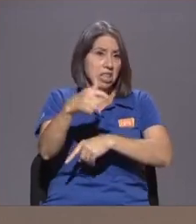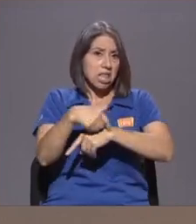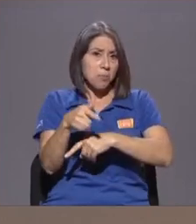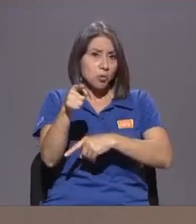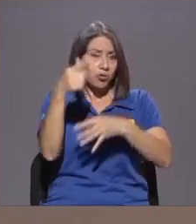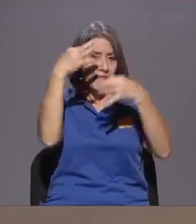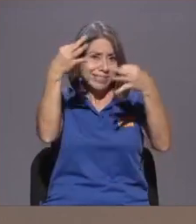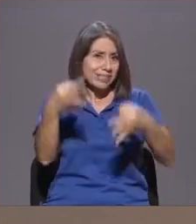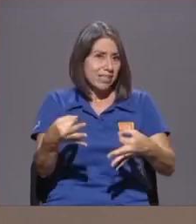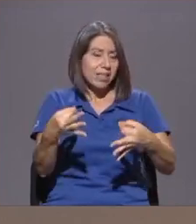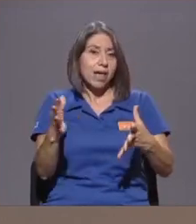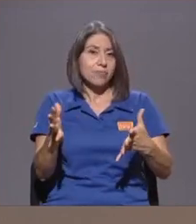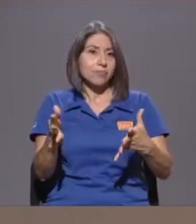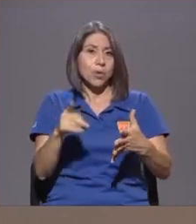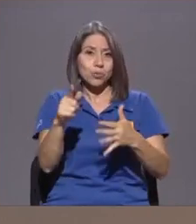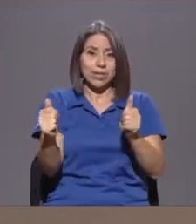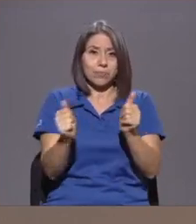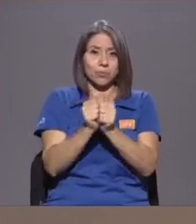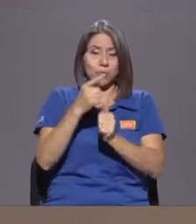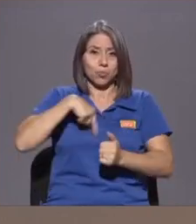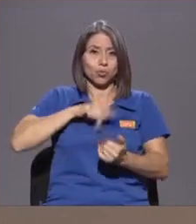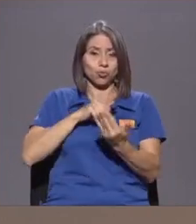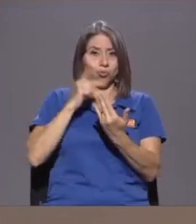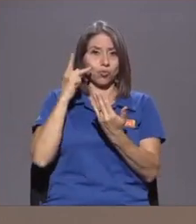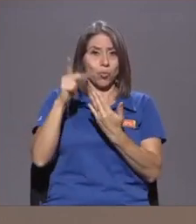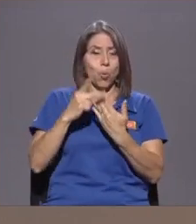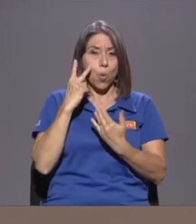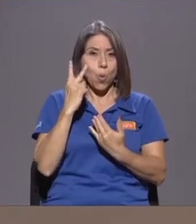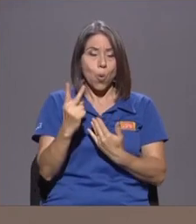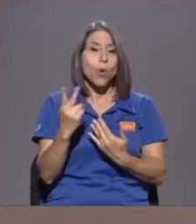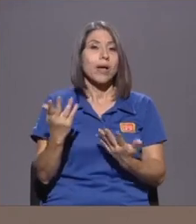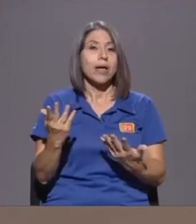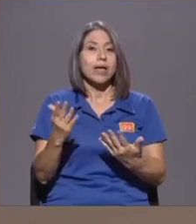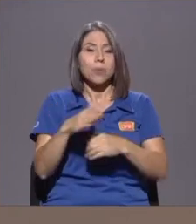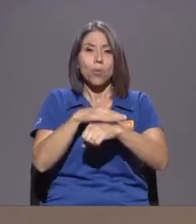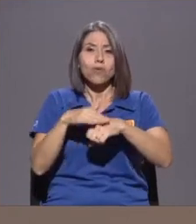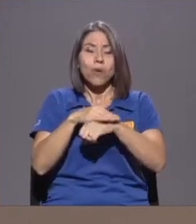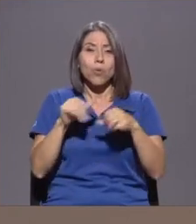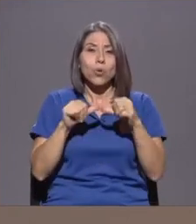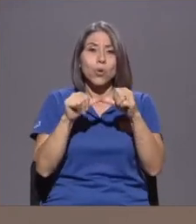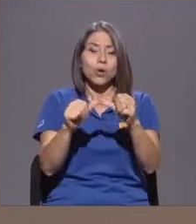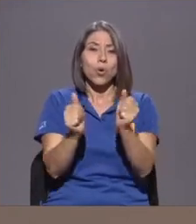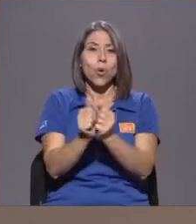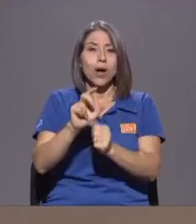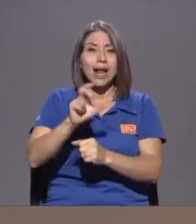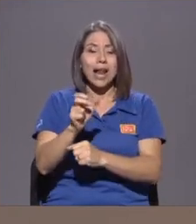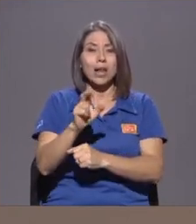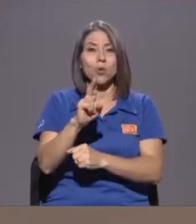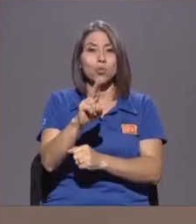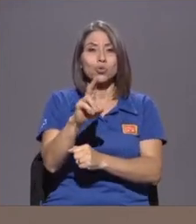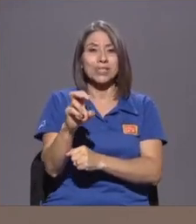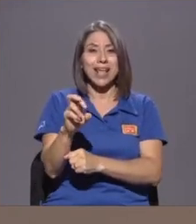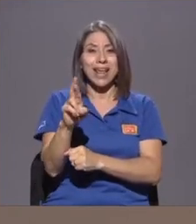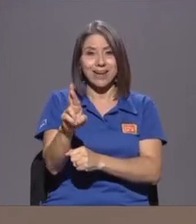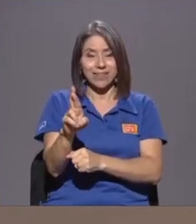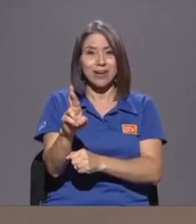decidan Nos acompañen Y por favor Quédense con Canal UCR